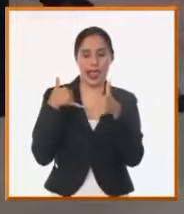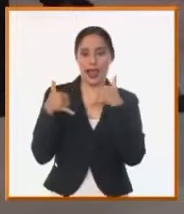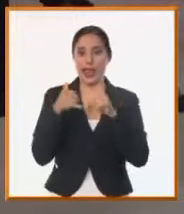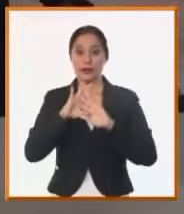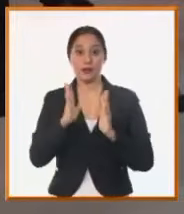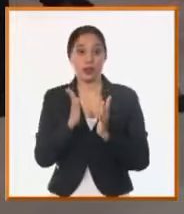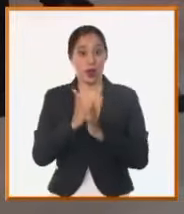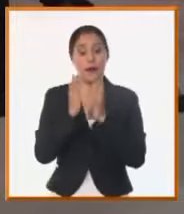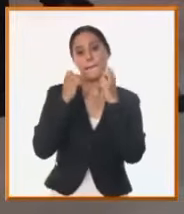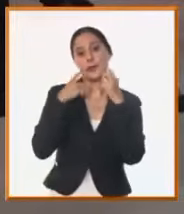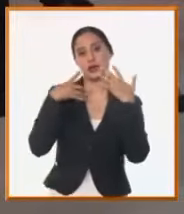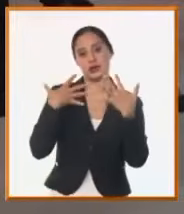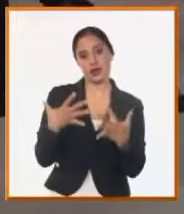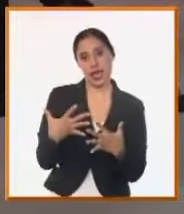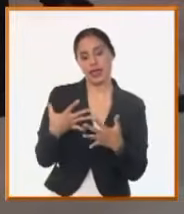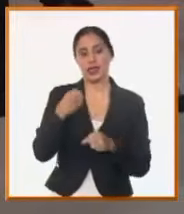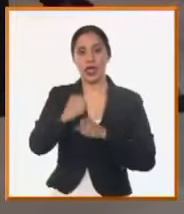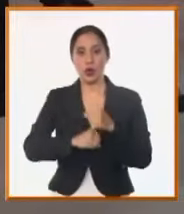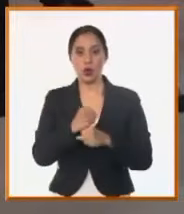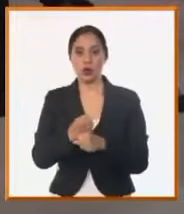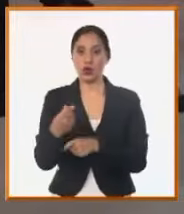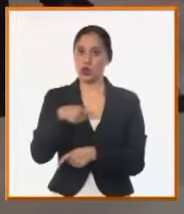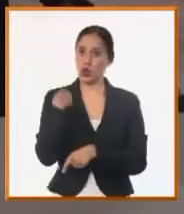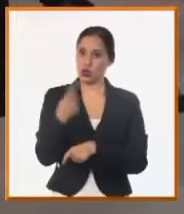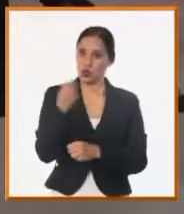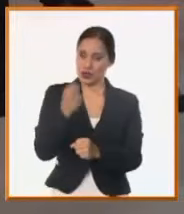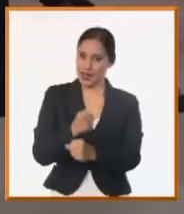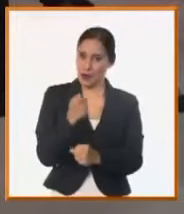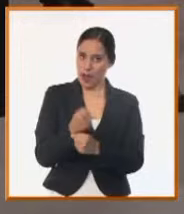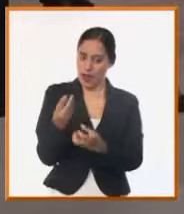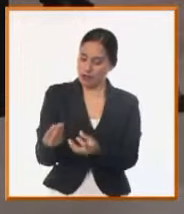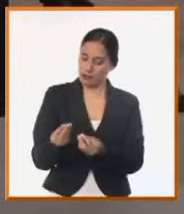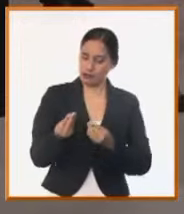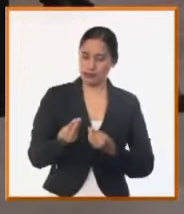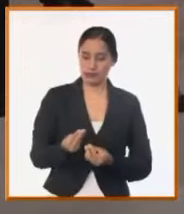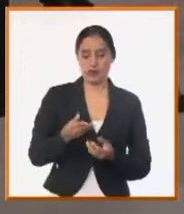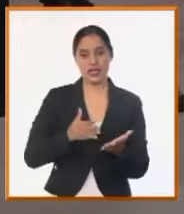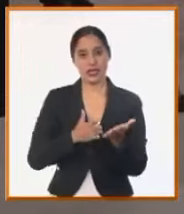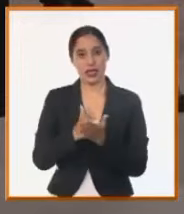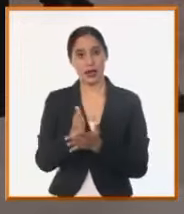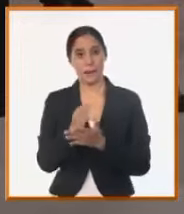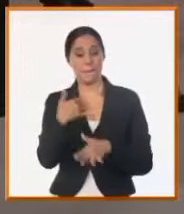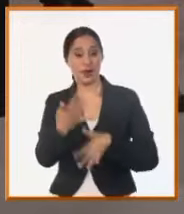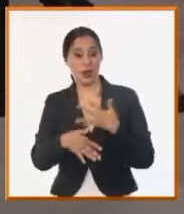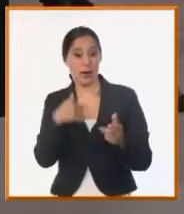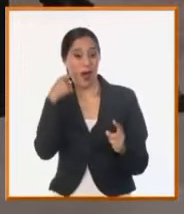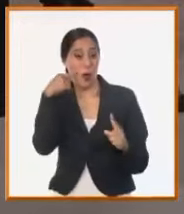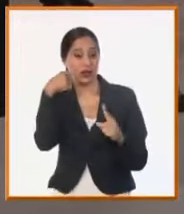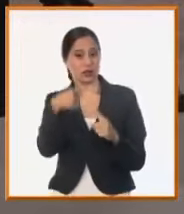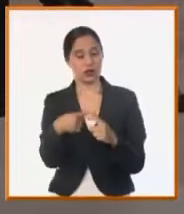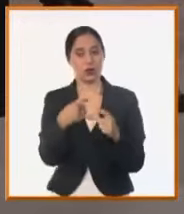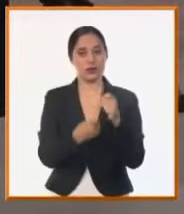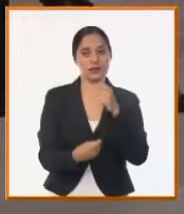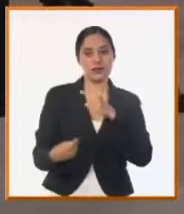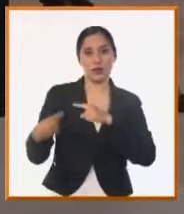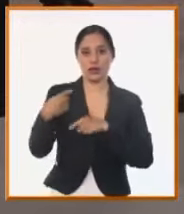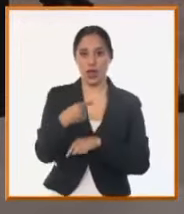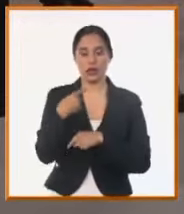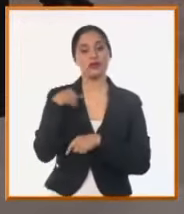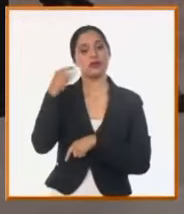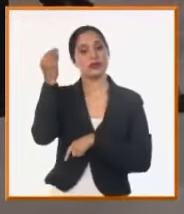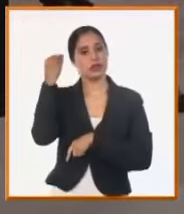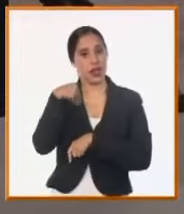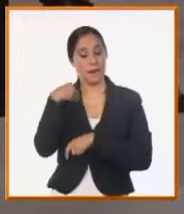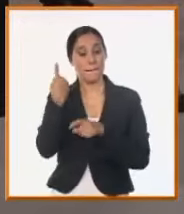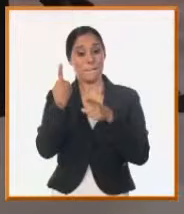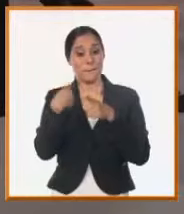constituirá para nosotros herramientas de trabajo y seguiremos trabajando con ello. Hay problemas objetivos. Estamos convencidos que hay problemas objetivos, pero dentro de los problemas